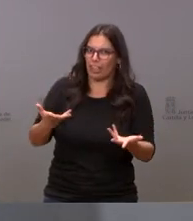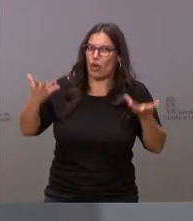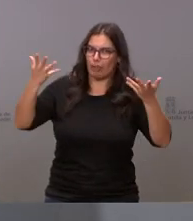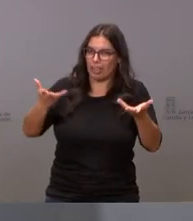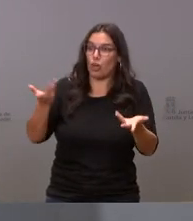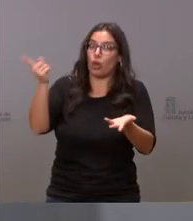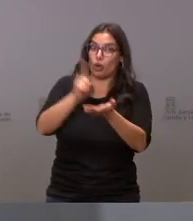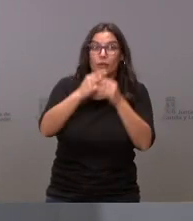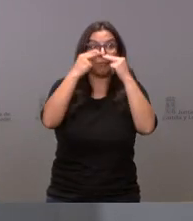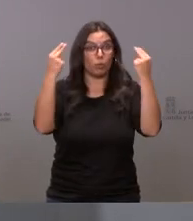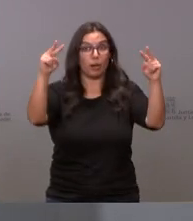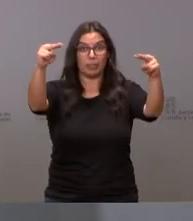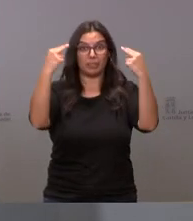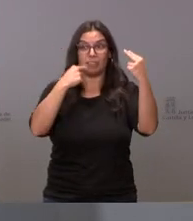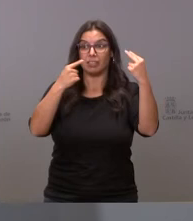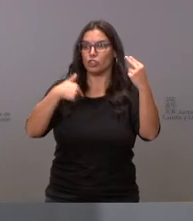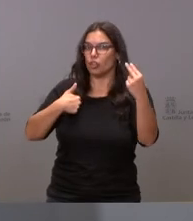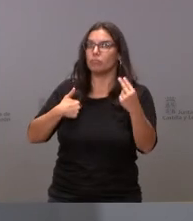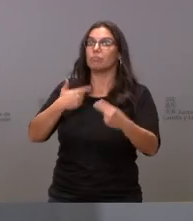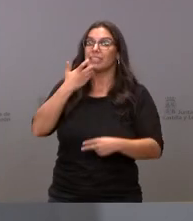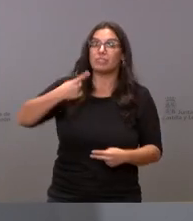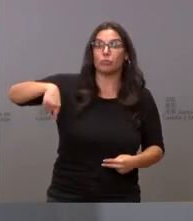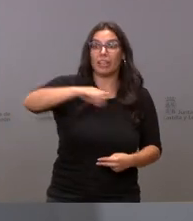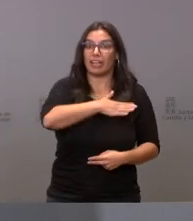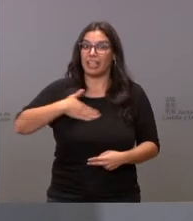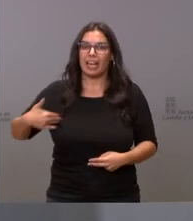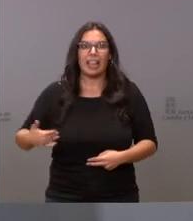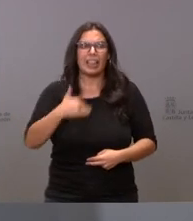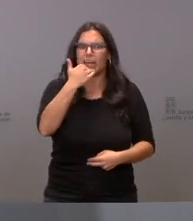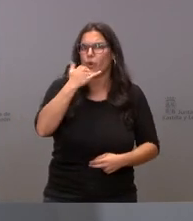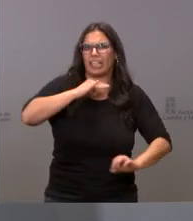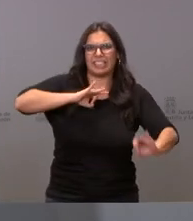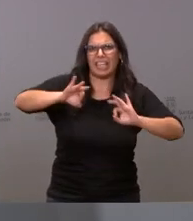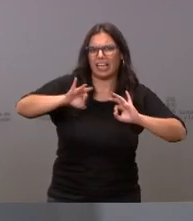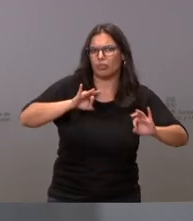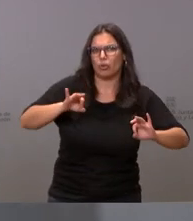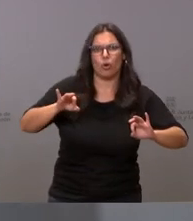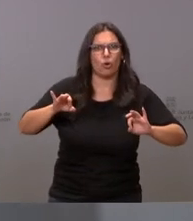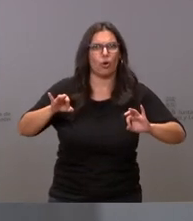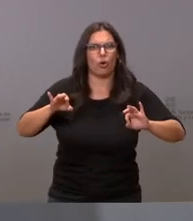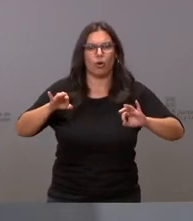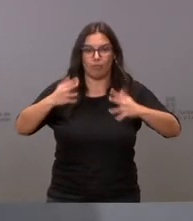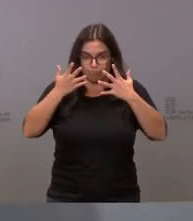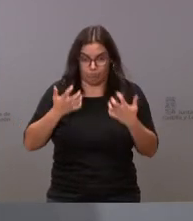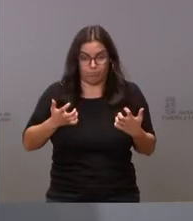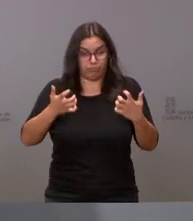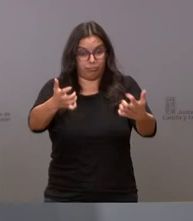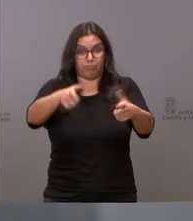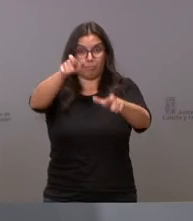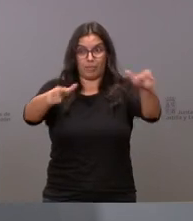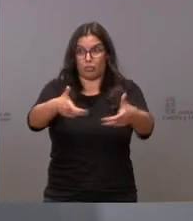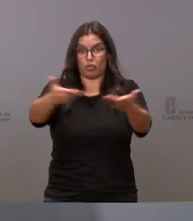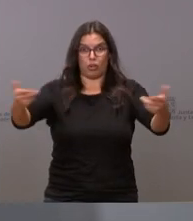vuelvo a hacer públicamente si quieren ustedes en Zamora en un teatro delante de todos los ciudadanos